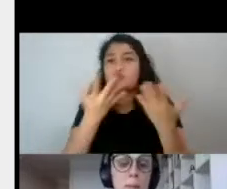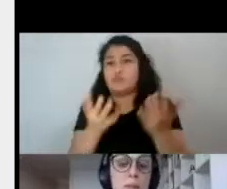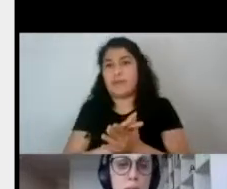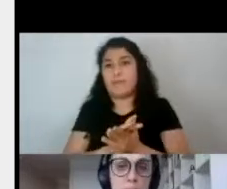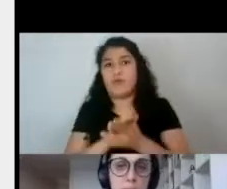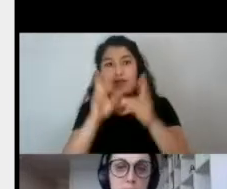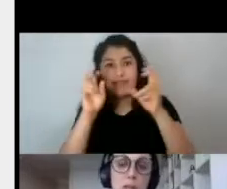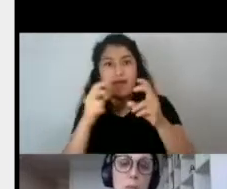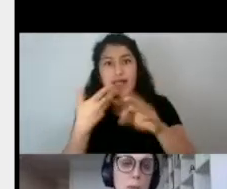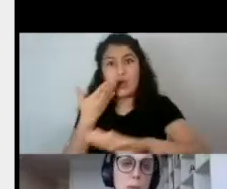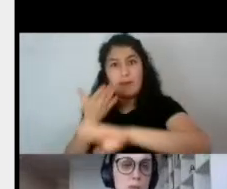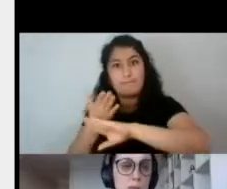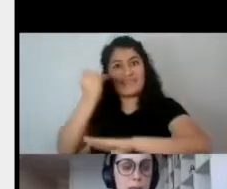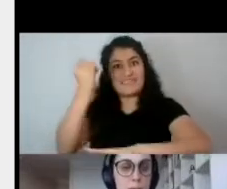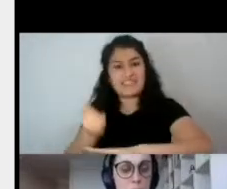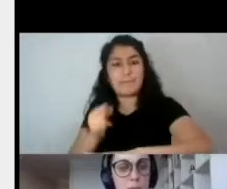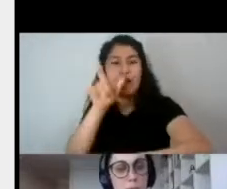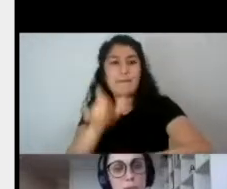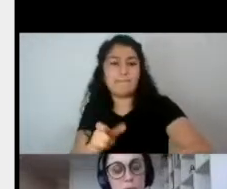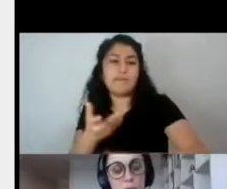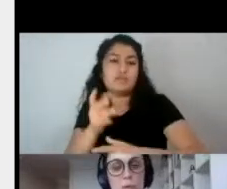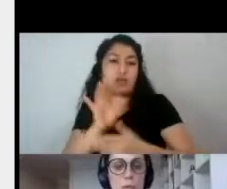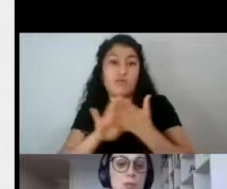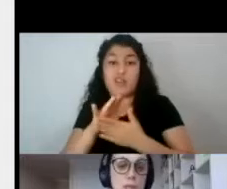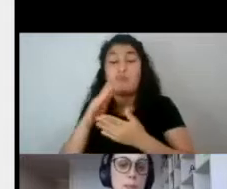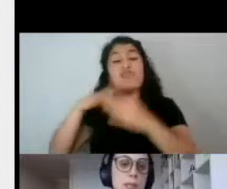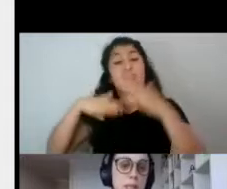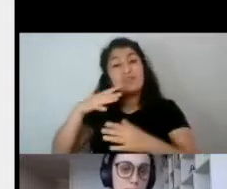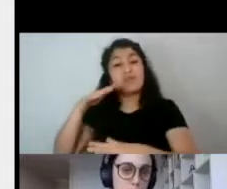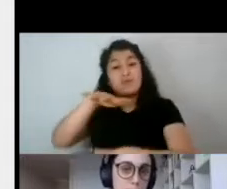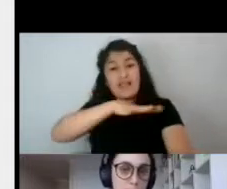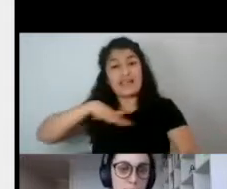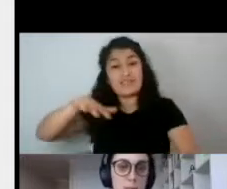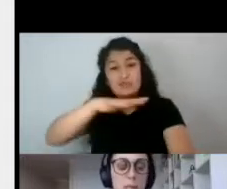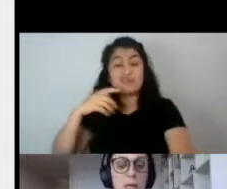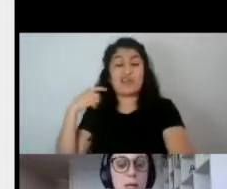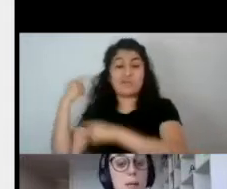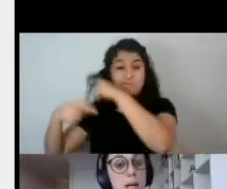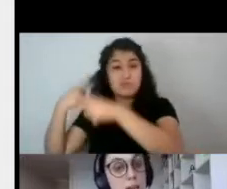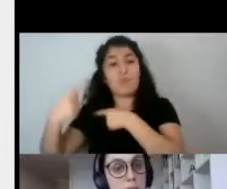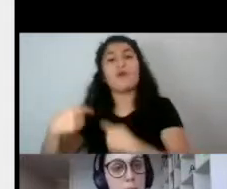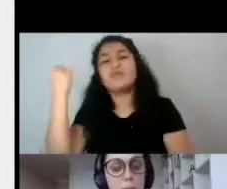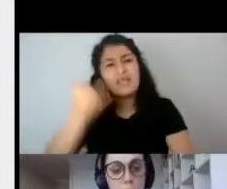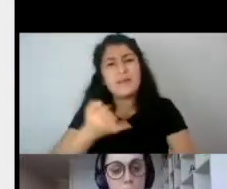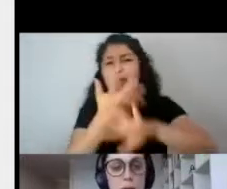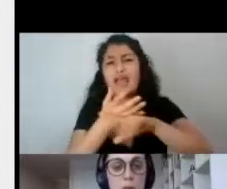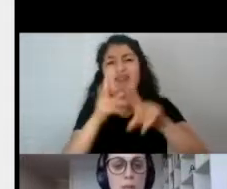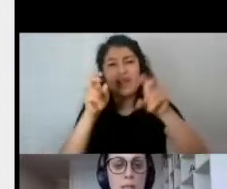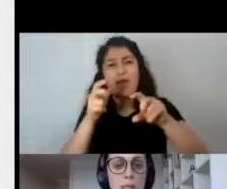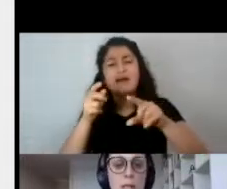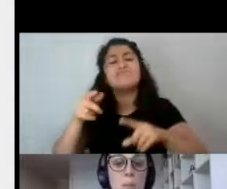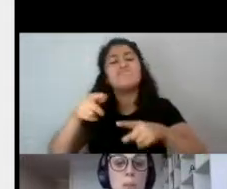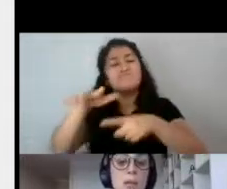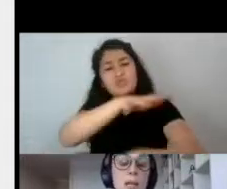los parámetros y expectativas, como hemos dicho, de cada época, pero sobre todo de una sociedad patriarcal. Y para ellos, por otro lado,